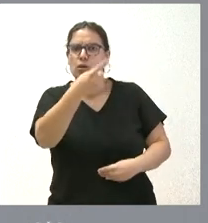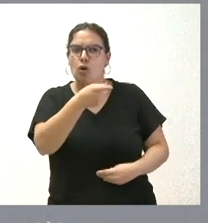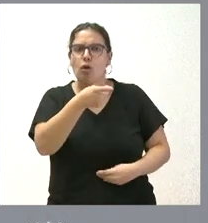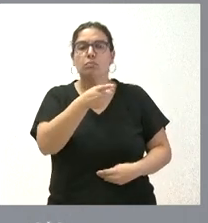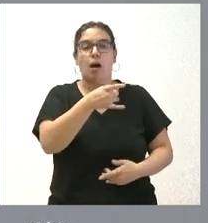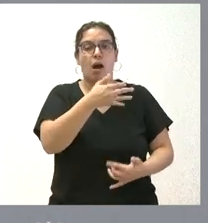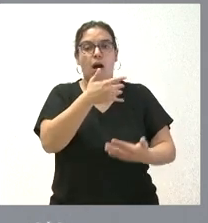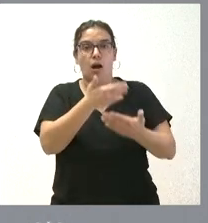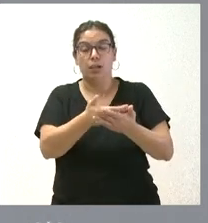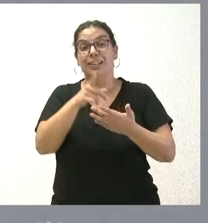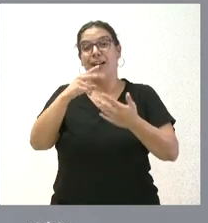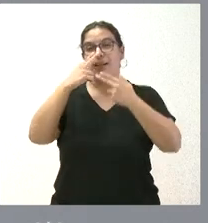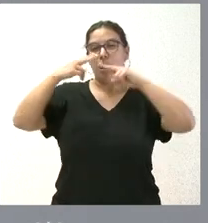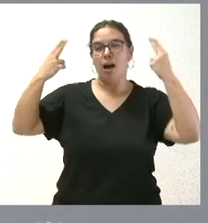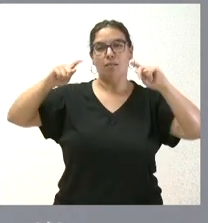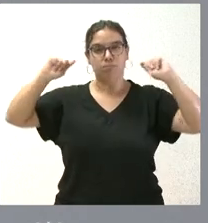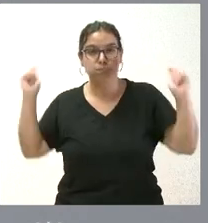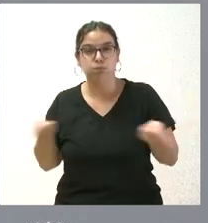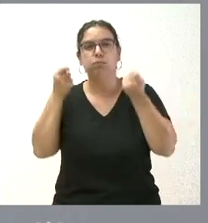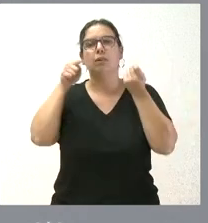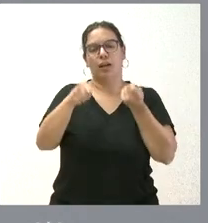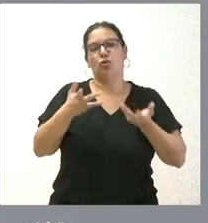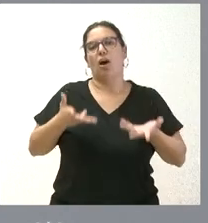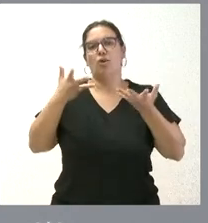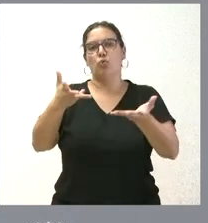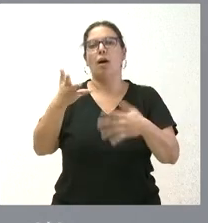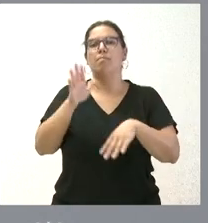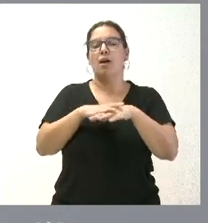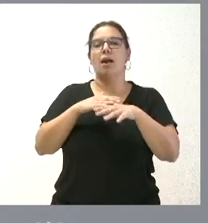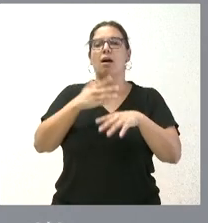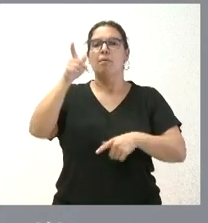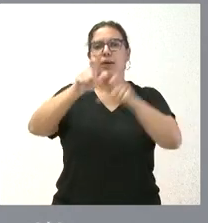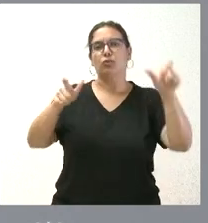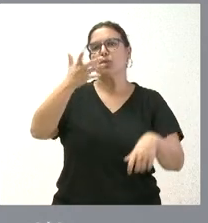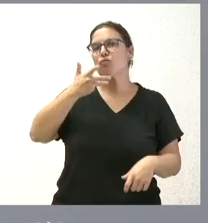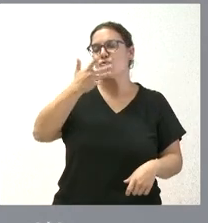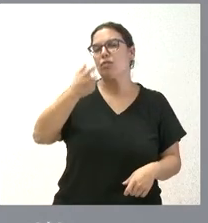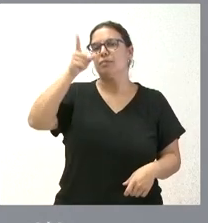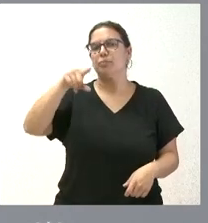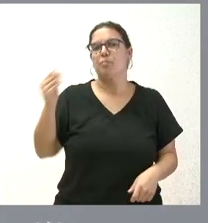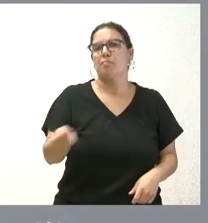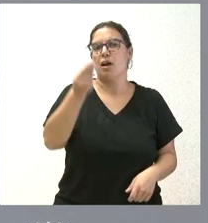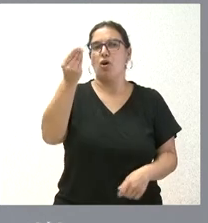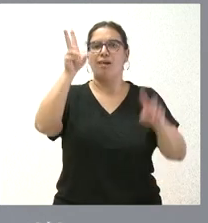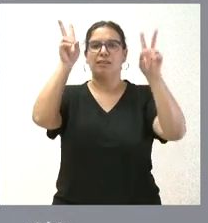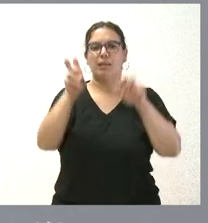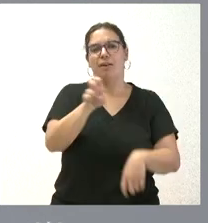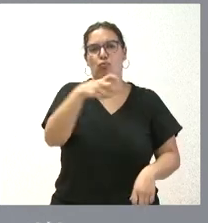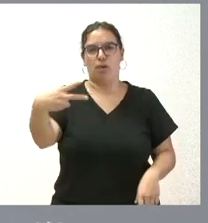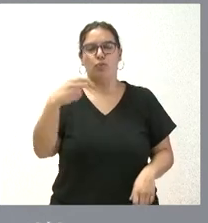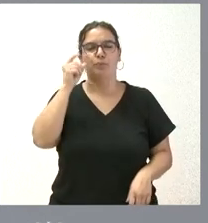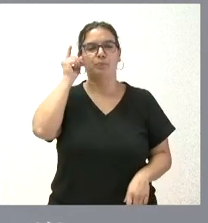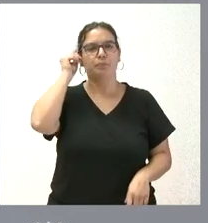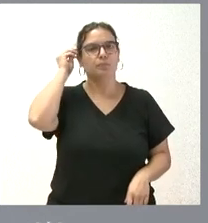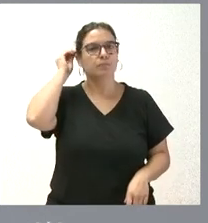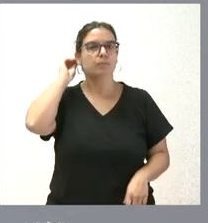esta transparencia, esta publicidad va a contribuir a ello, al conocimiento de los ciudadanos y también a la mejora en términos de resultados. Se